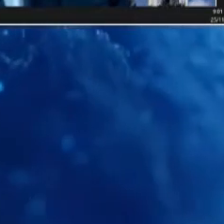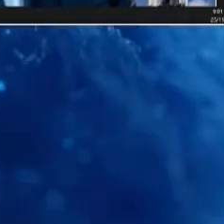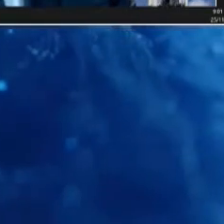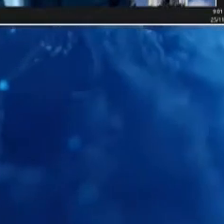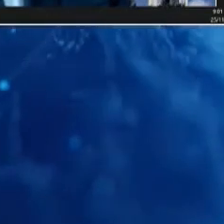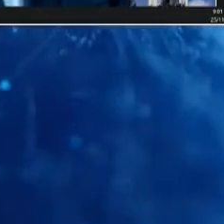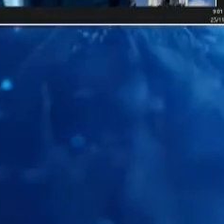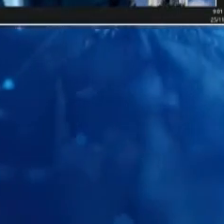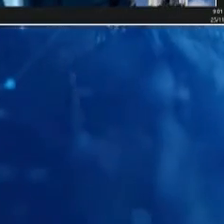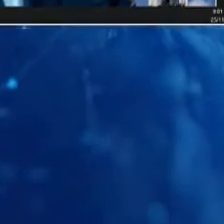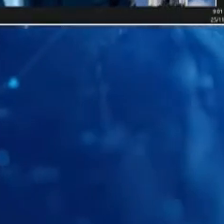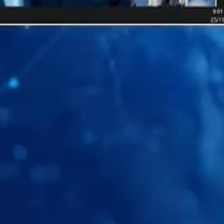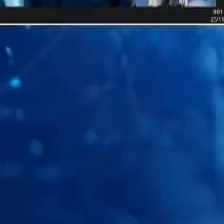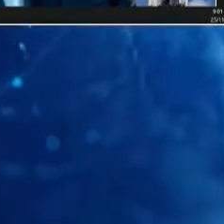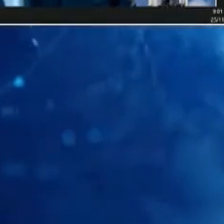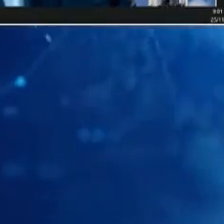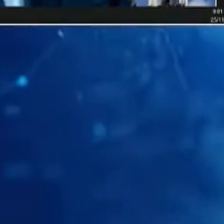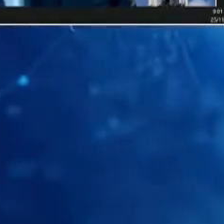Muchas gracias.